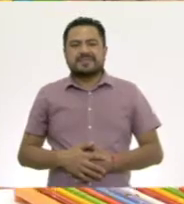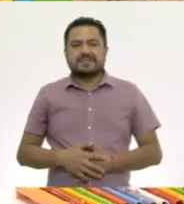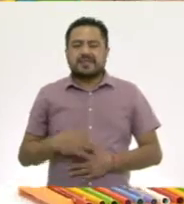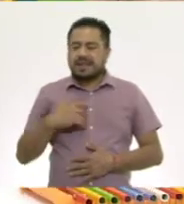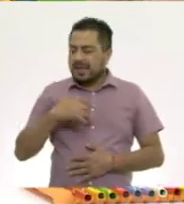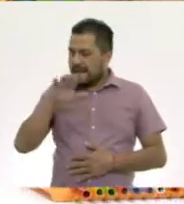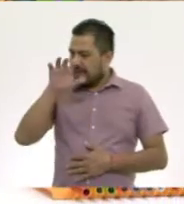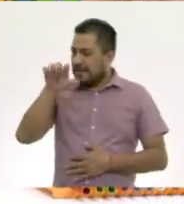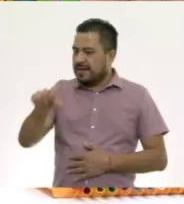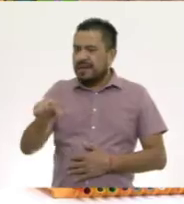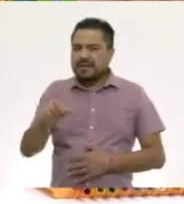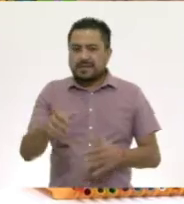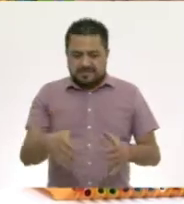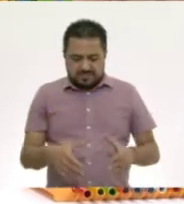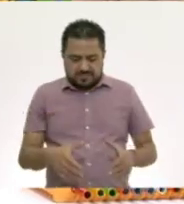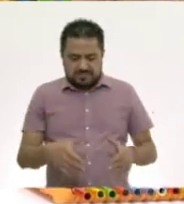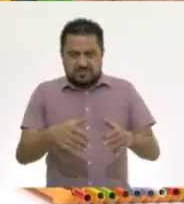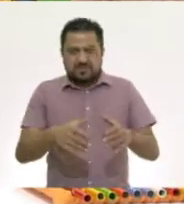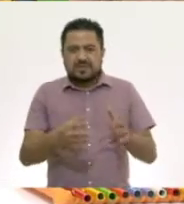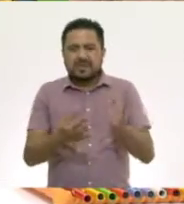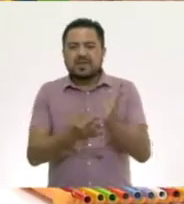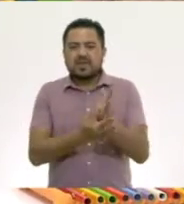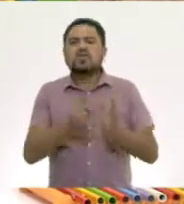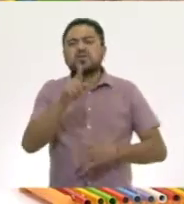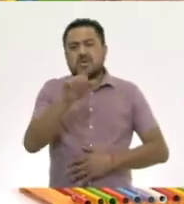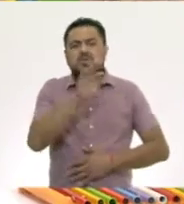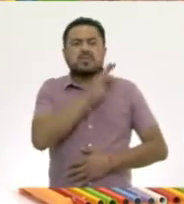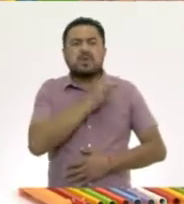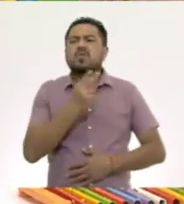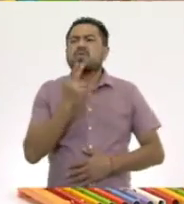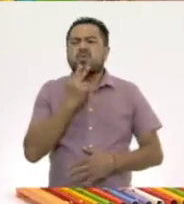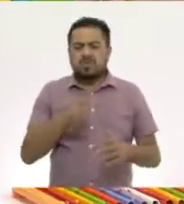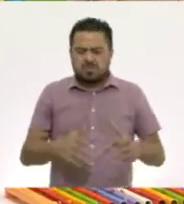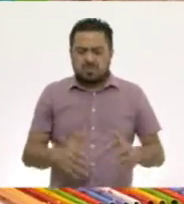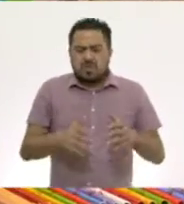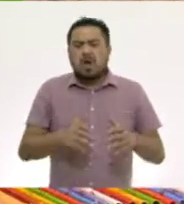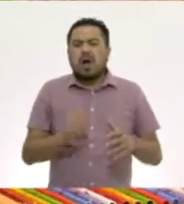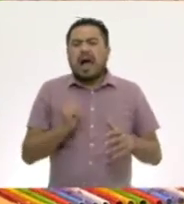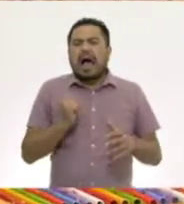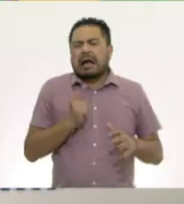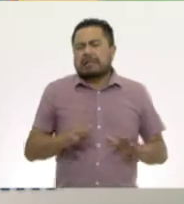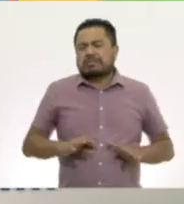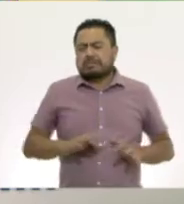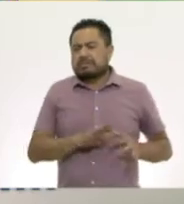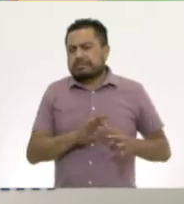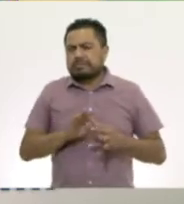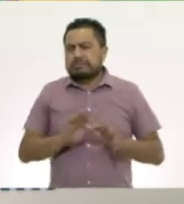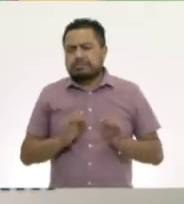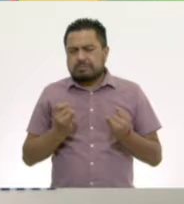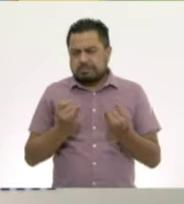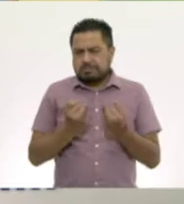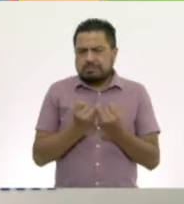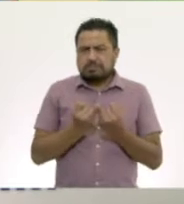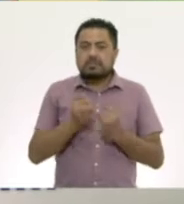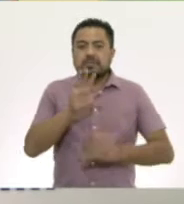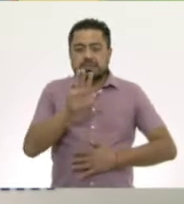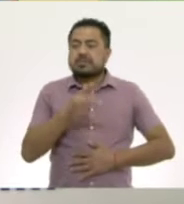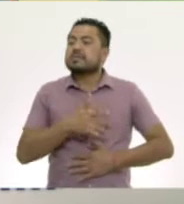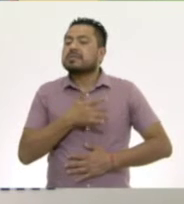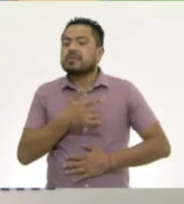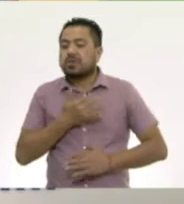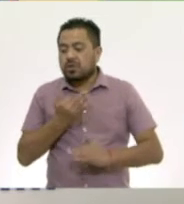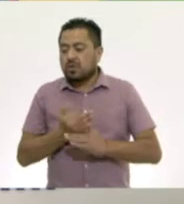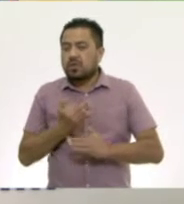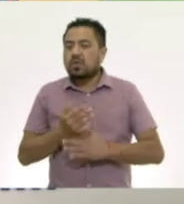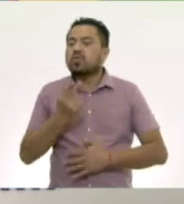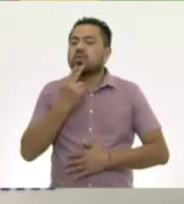Encontré estas latas. En casa puedes usar una lata o algún objeto parecido. Sojar, ¿qué te parece si